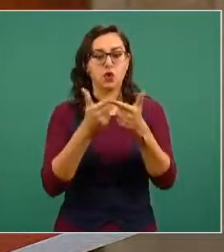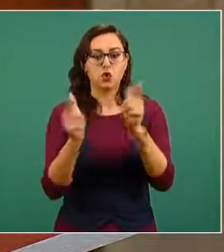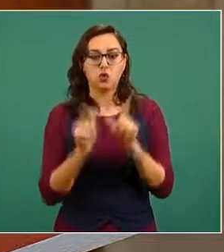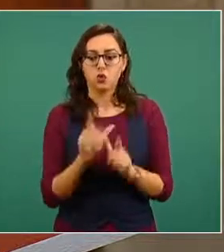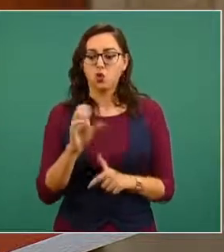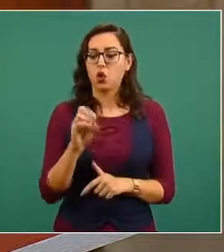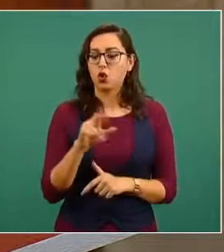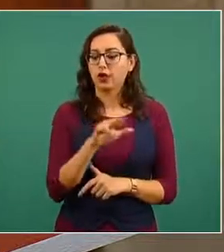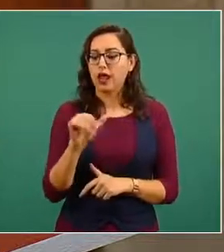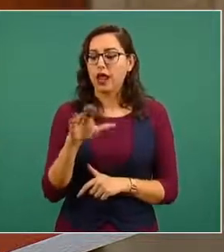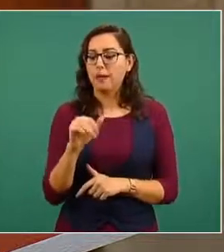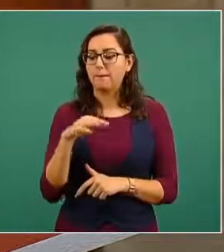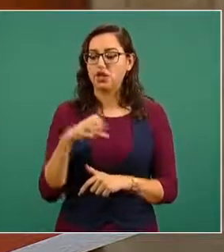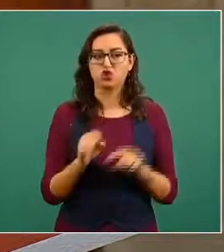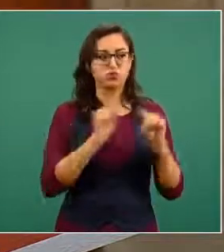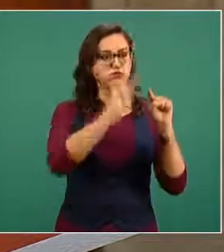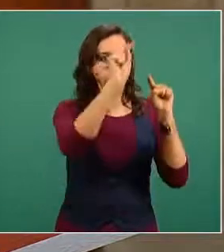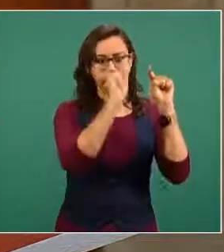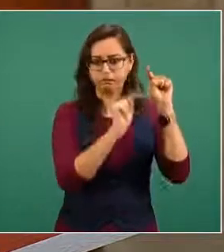correcaminos